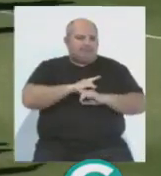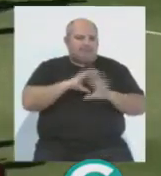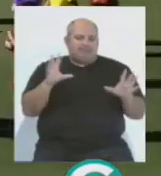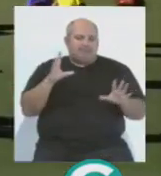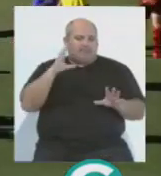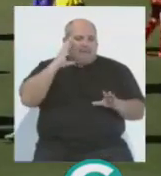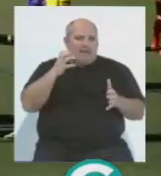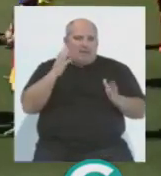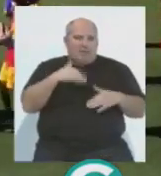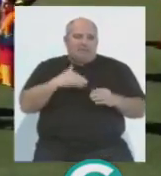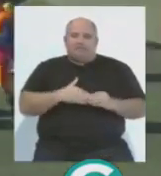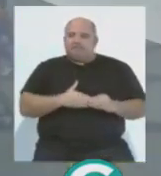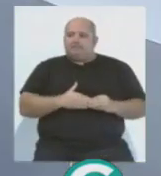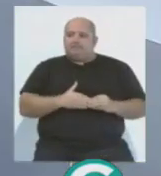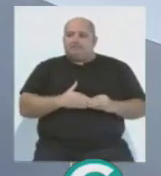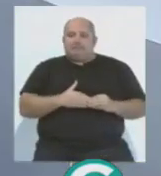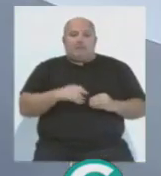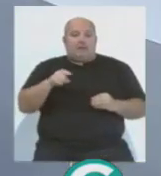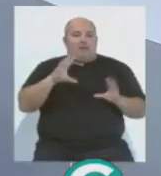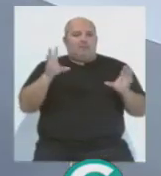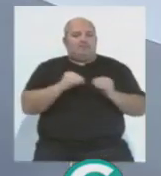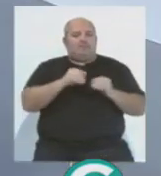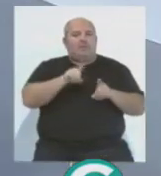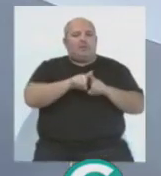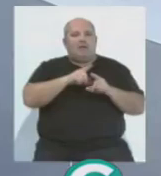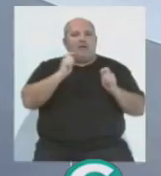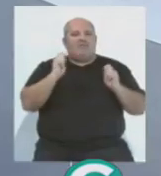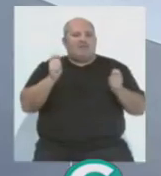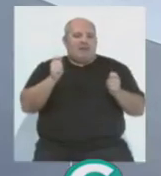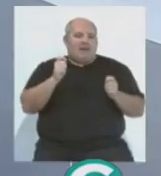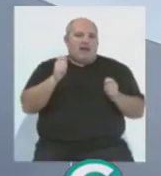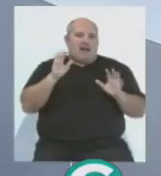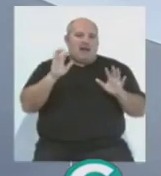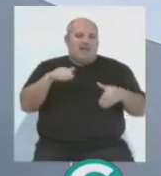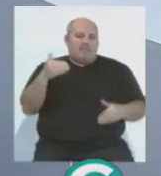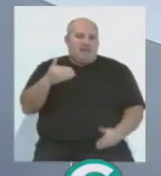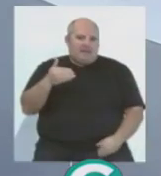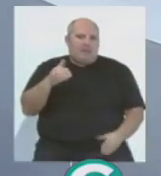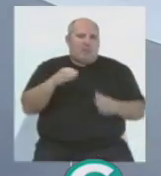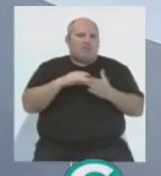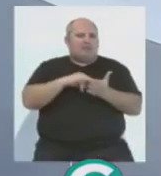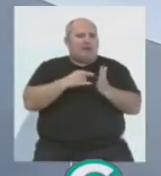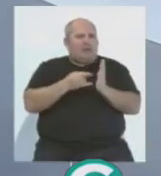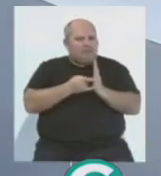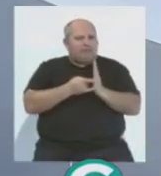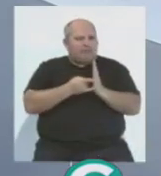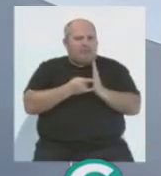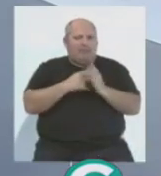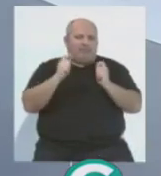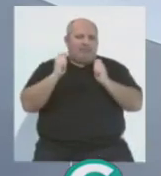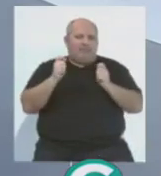Cádiz seguro que no. Y bueno, esas felicitaciones al cuerpo técnico, a